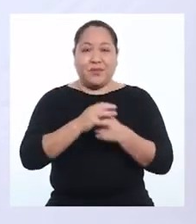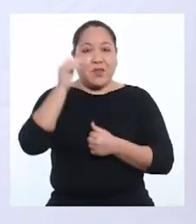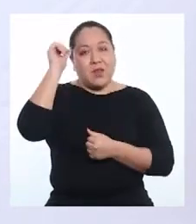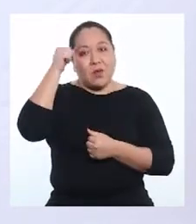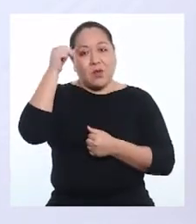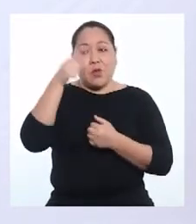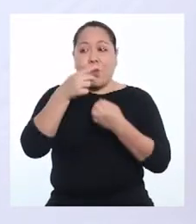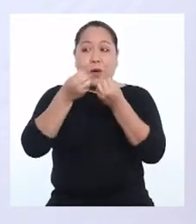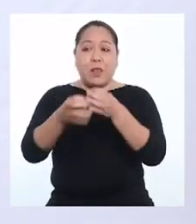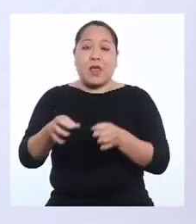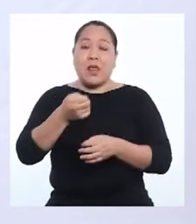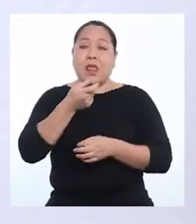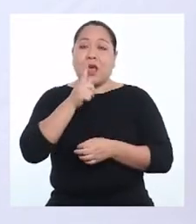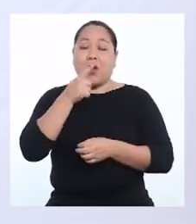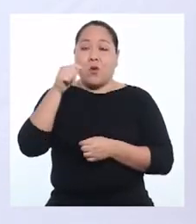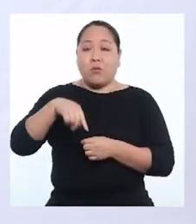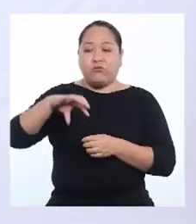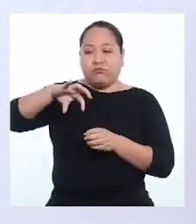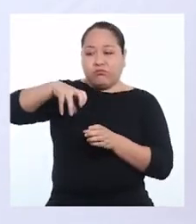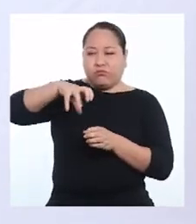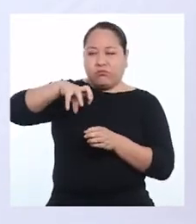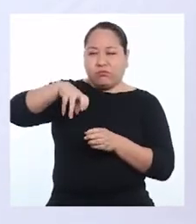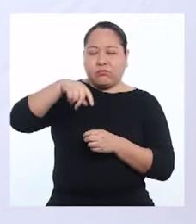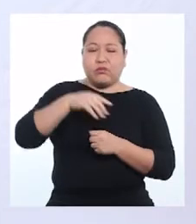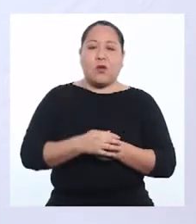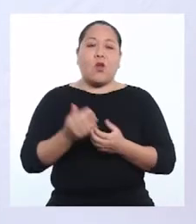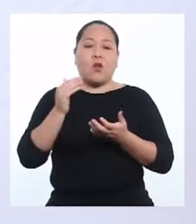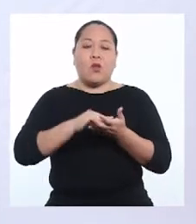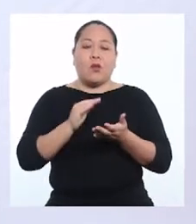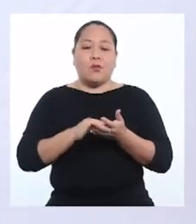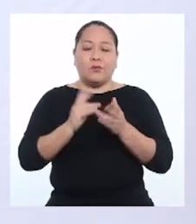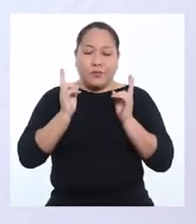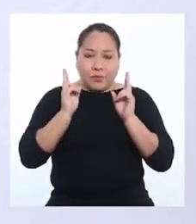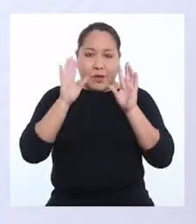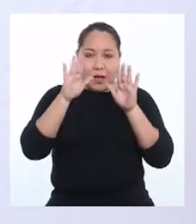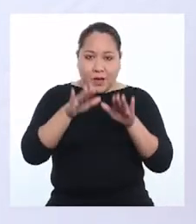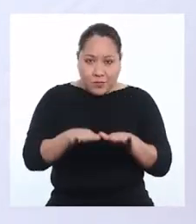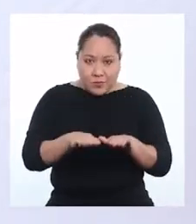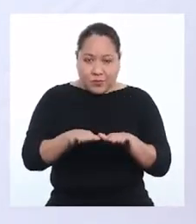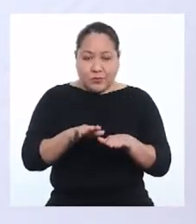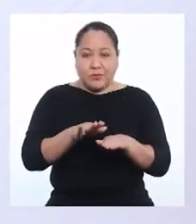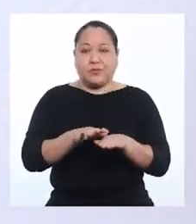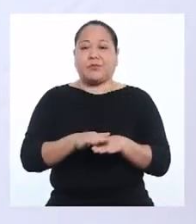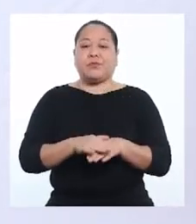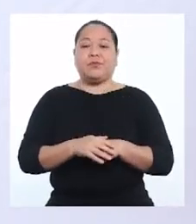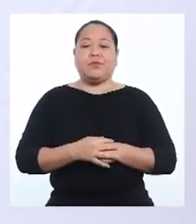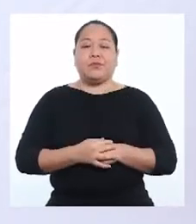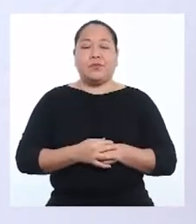bien. Recuerda no desperdiciar el agua y cerrar bien los caños. Una vez más. Bajamos.